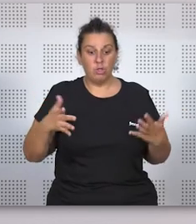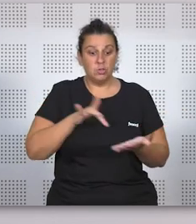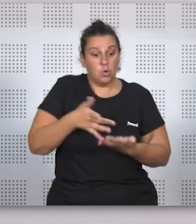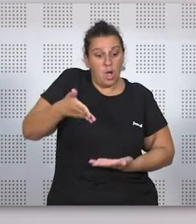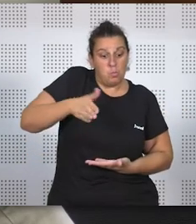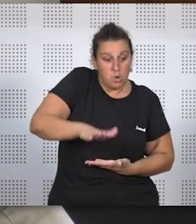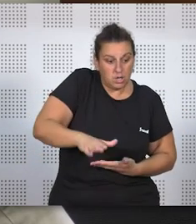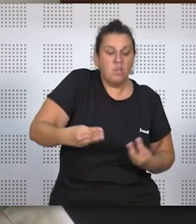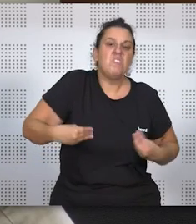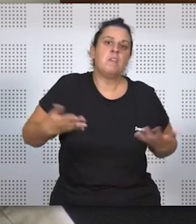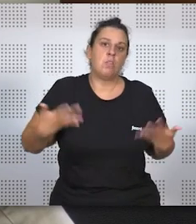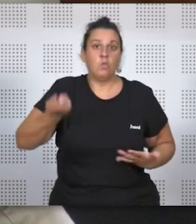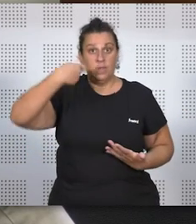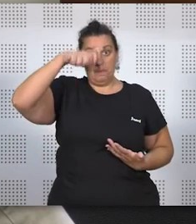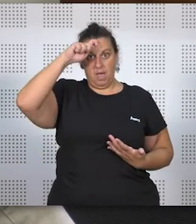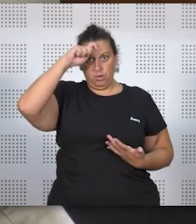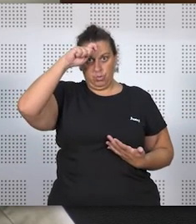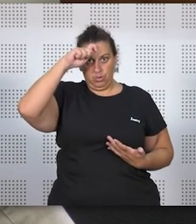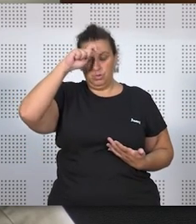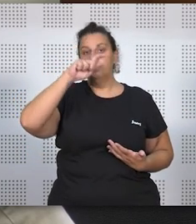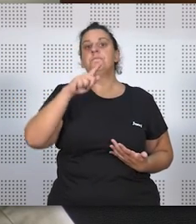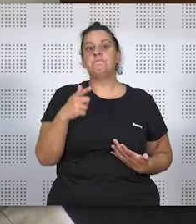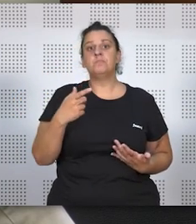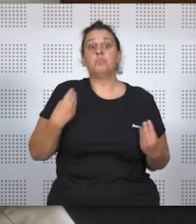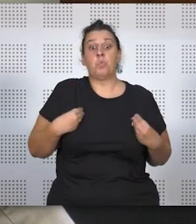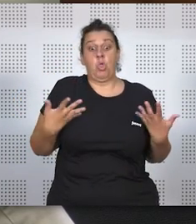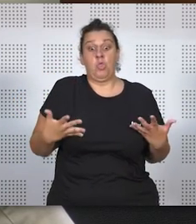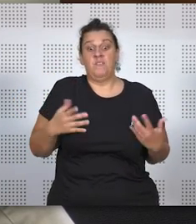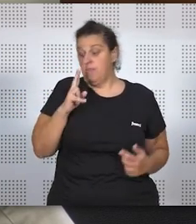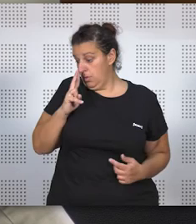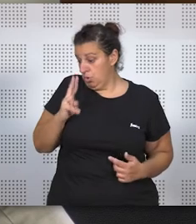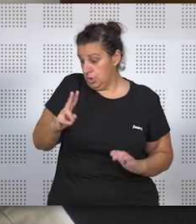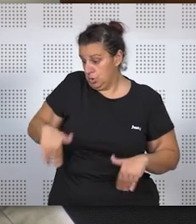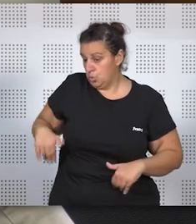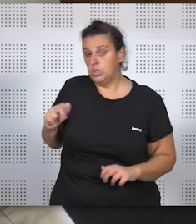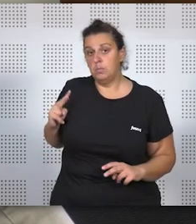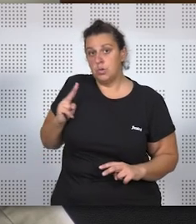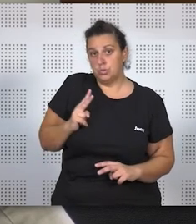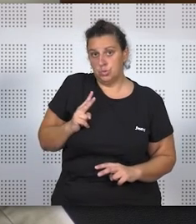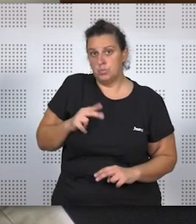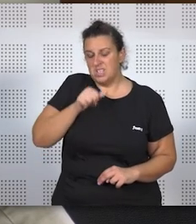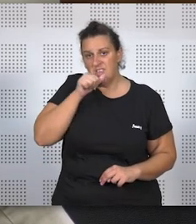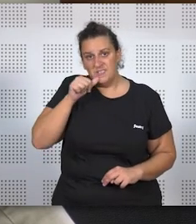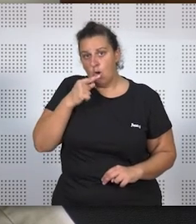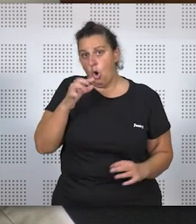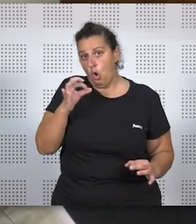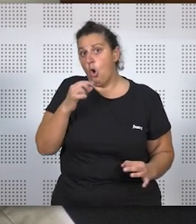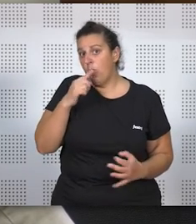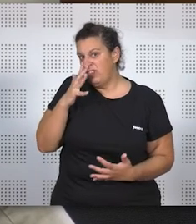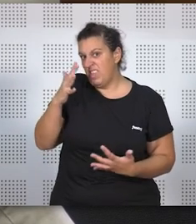determinada por la vecindad civil, que se adquiere básicamente por residencia, dos años con voluntad manifestada o diez años